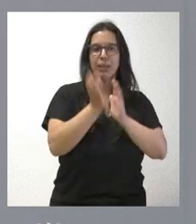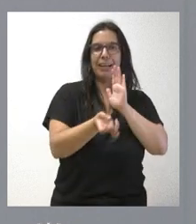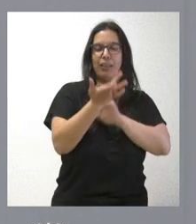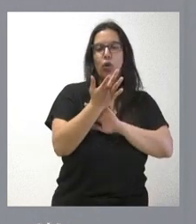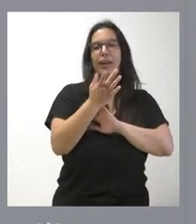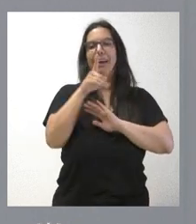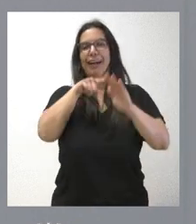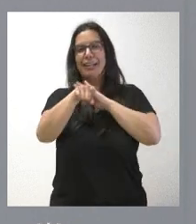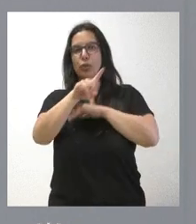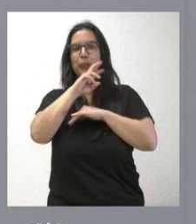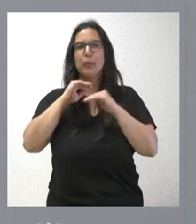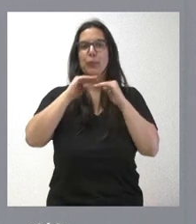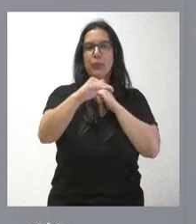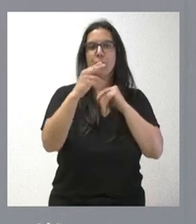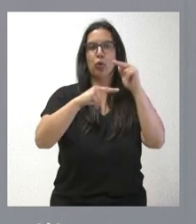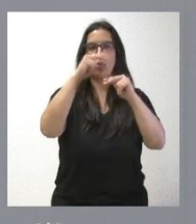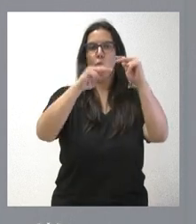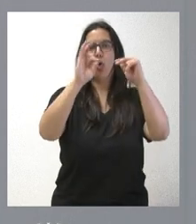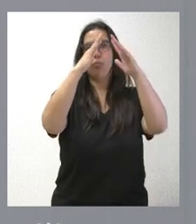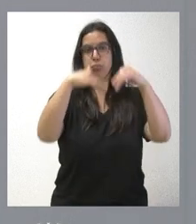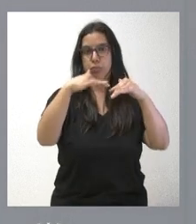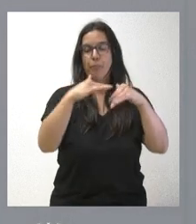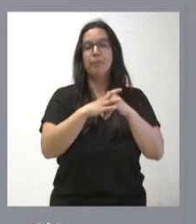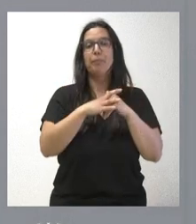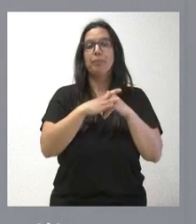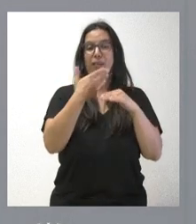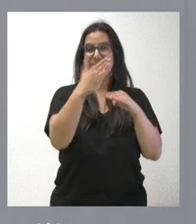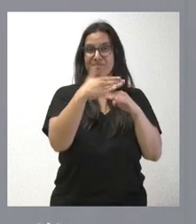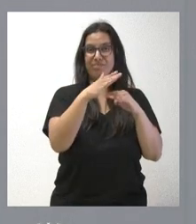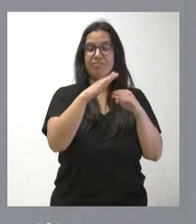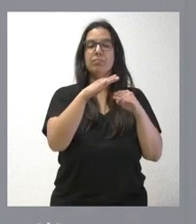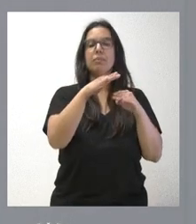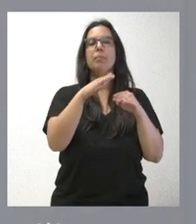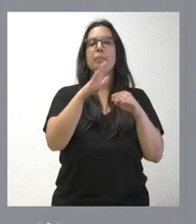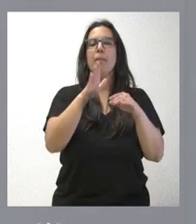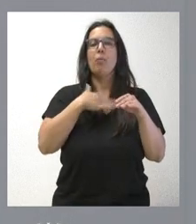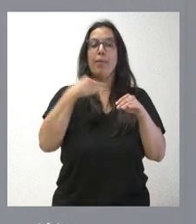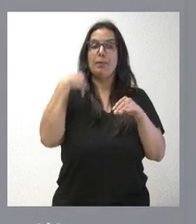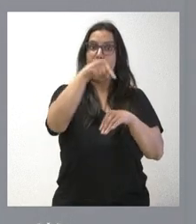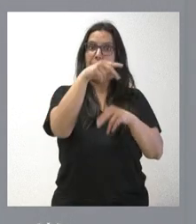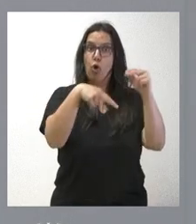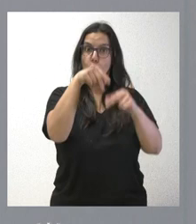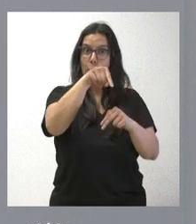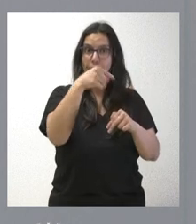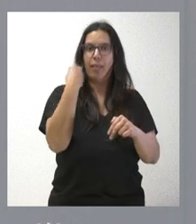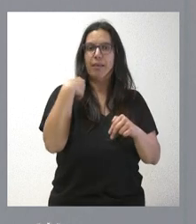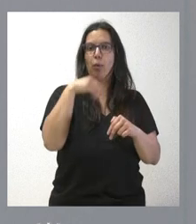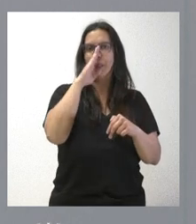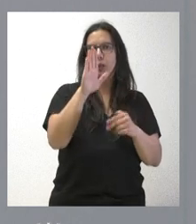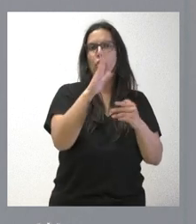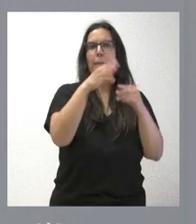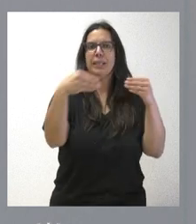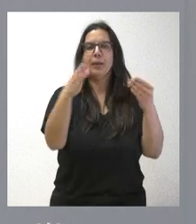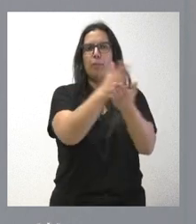construcción y demolición, asegurando la separación en obra de las distintas fracciones de residuos